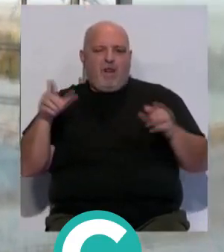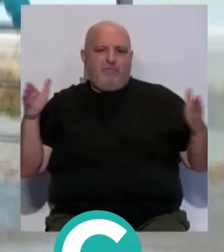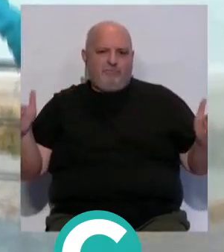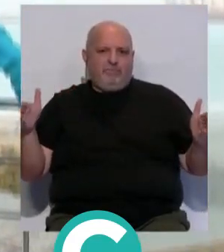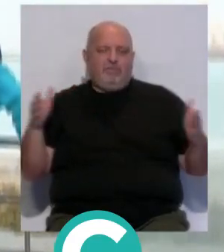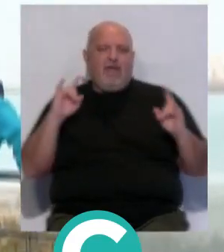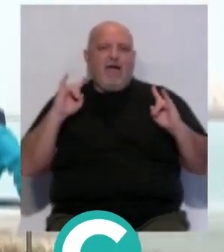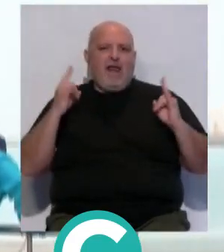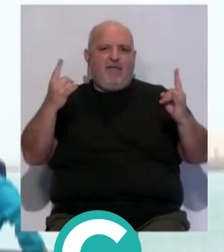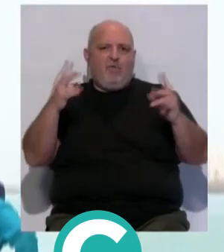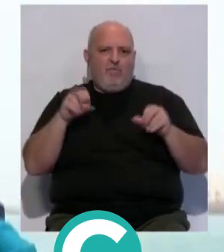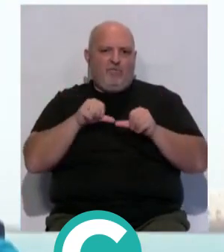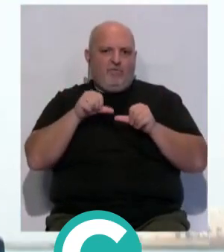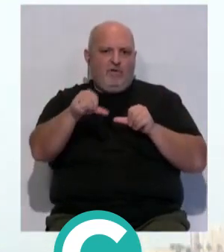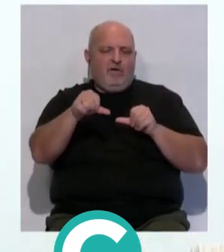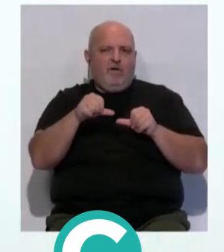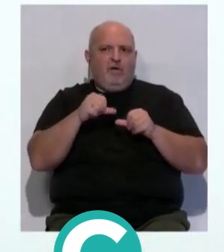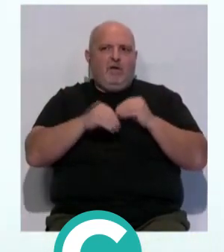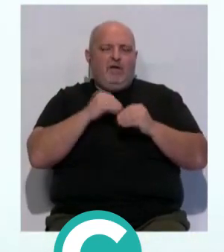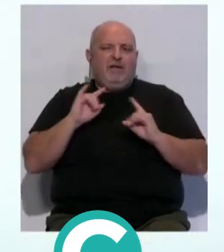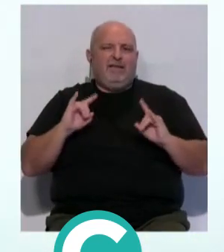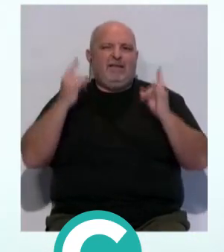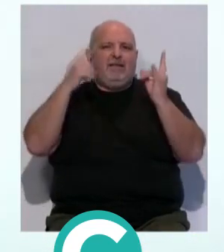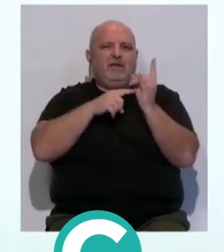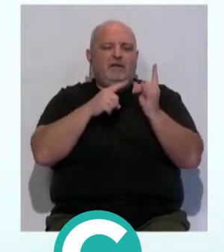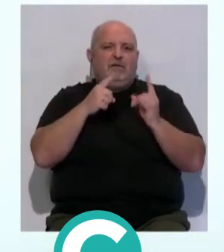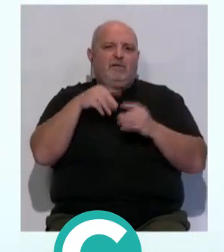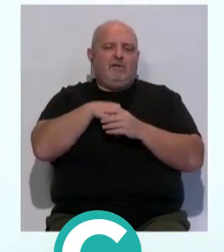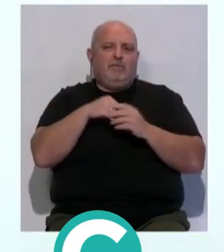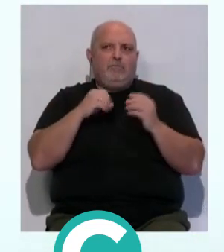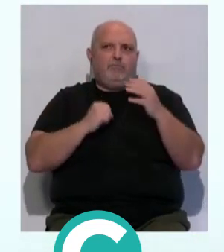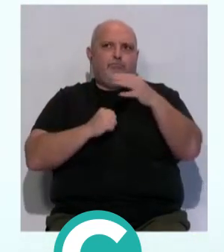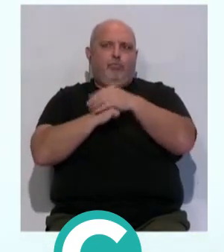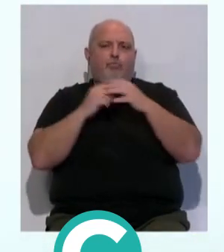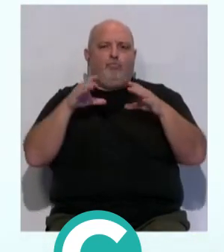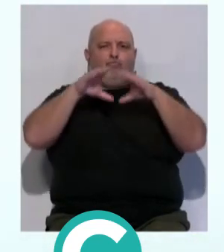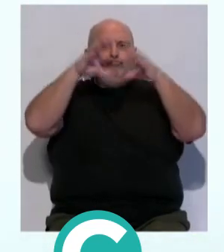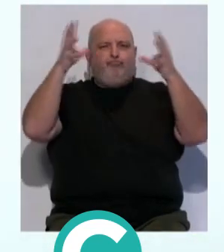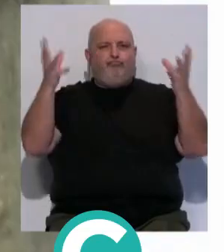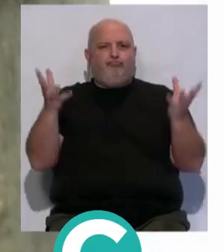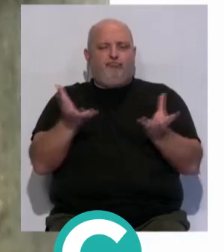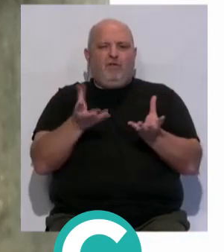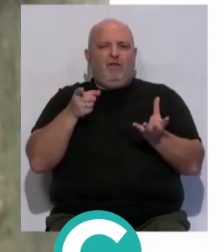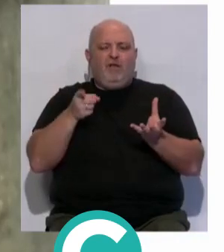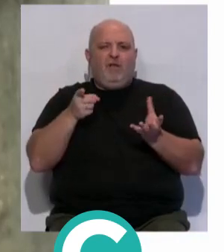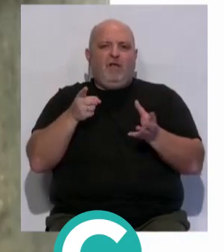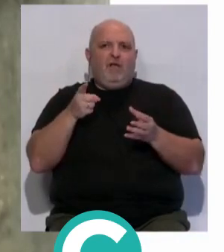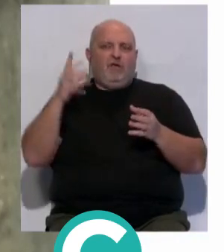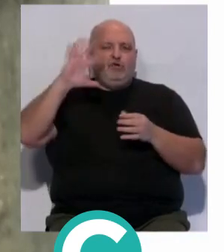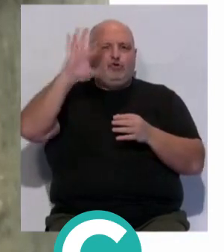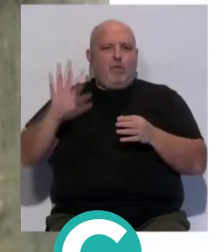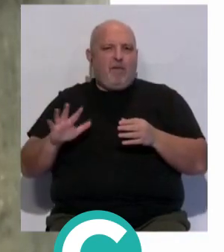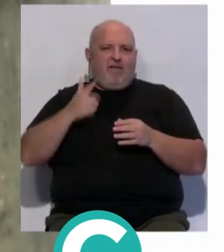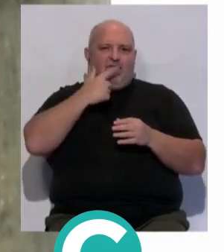informado los responsables municipales, se han empleado especies que tendrán una copa de mayor tamaño con el objetivo de aumentar la sombra y